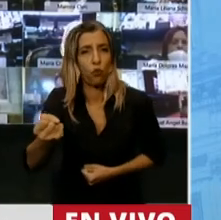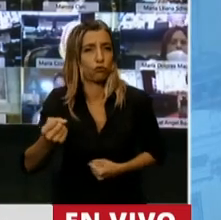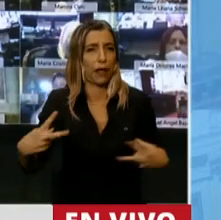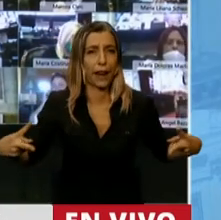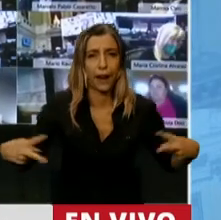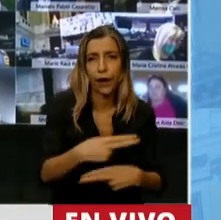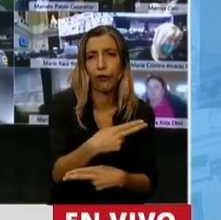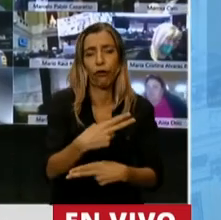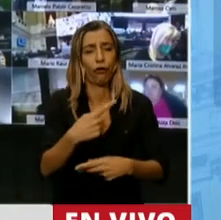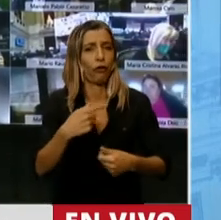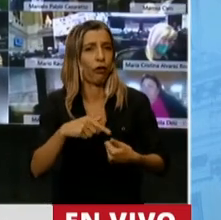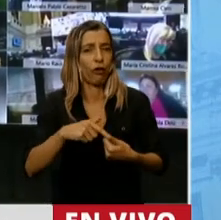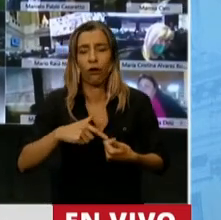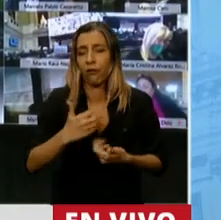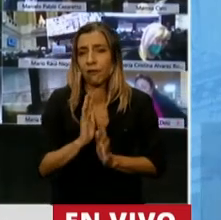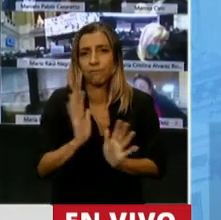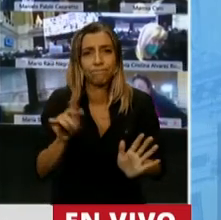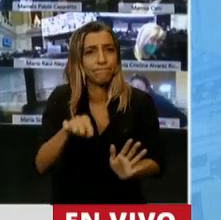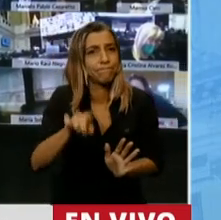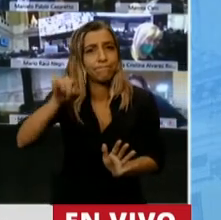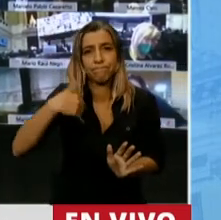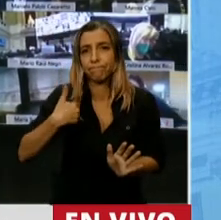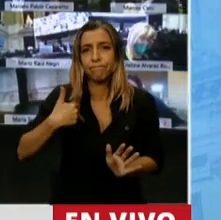profundizando la decadencia y el atraso del país.